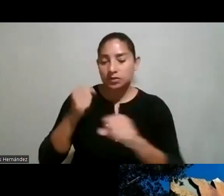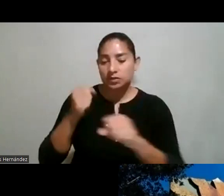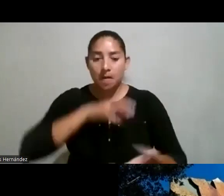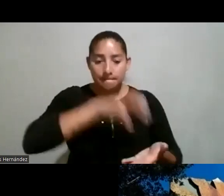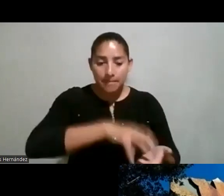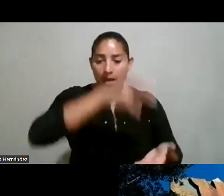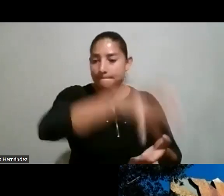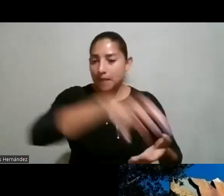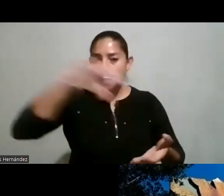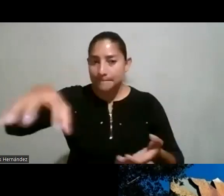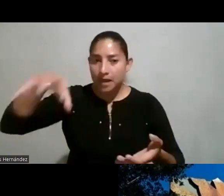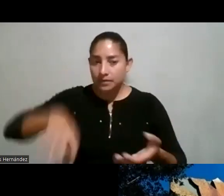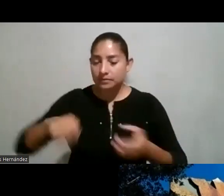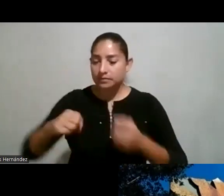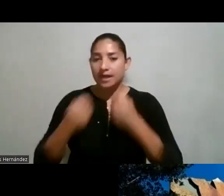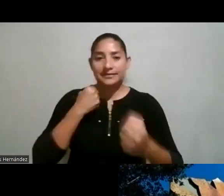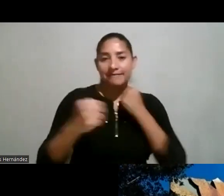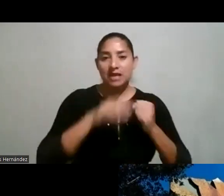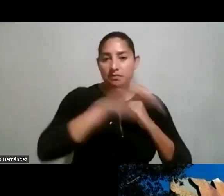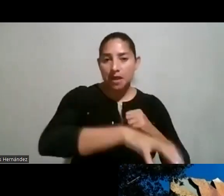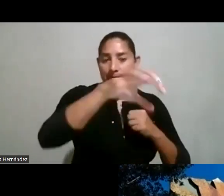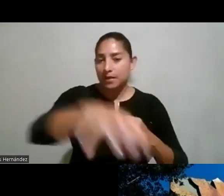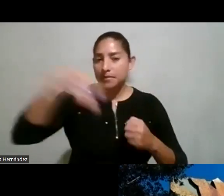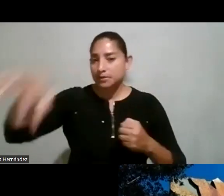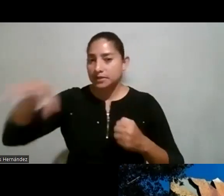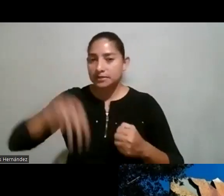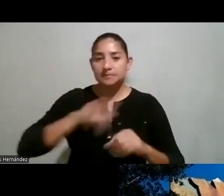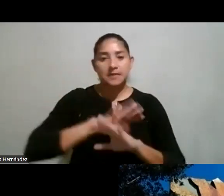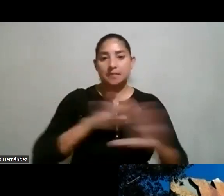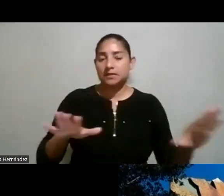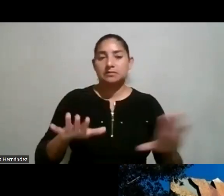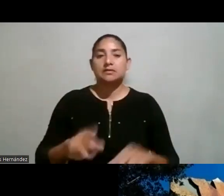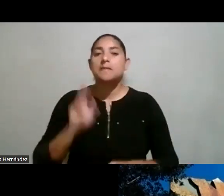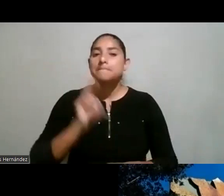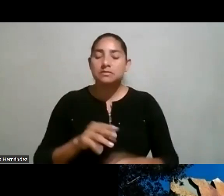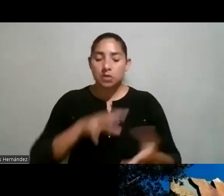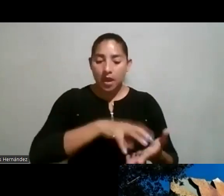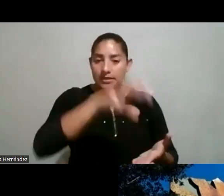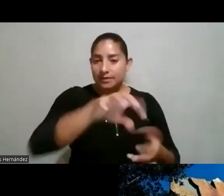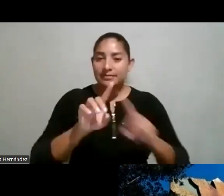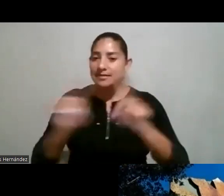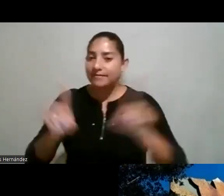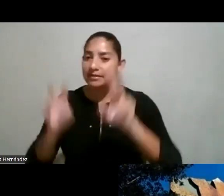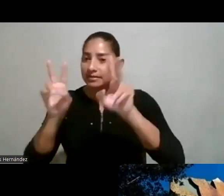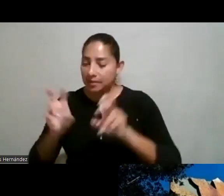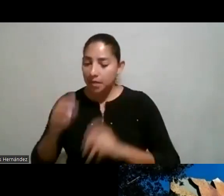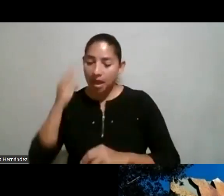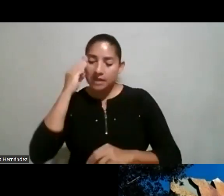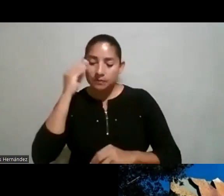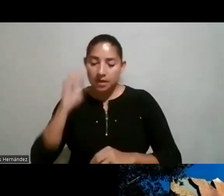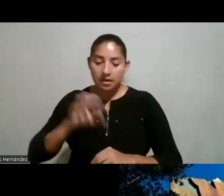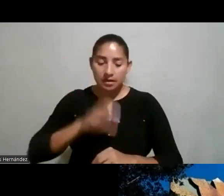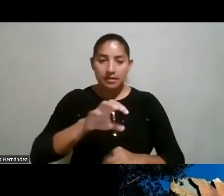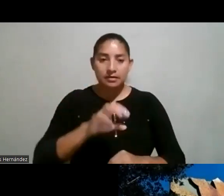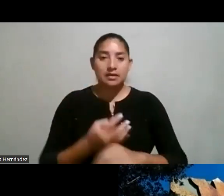o cuando uno hace estaciones de ejercicios unos ejercicios aquí otros allá otros ya era lo mismo pero estaciones de diferentes experiencias y la